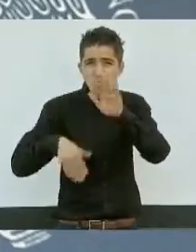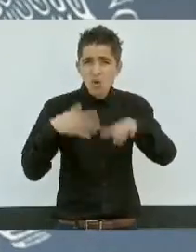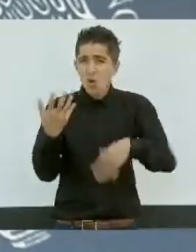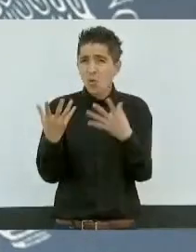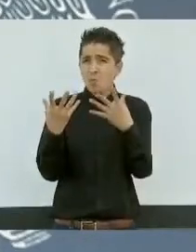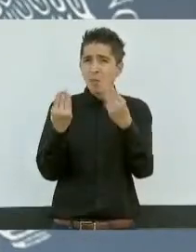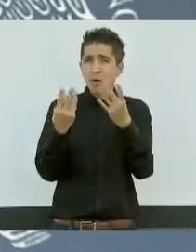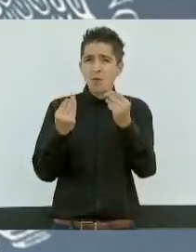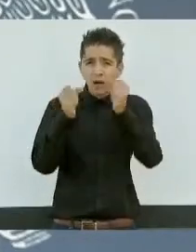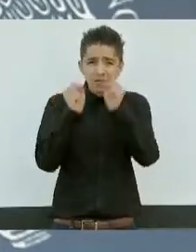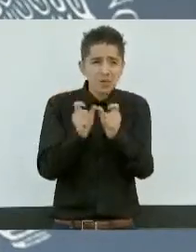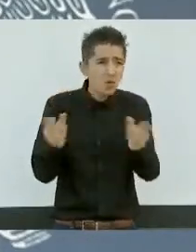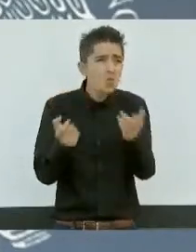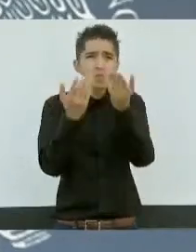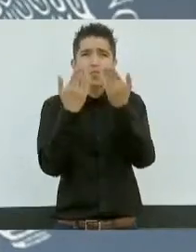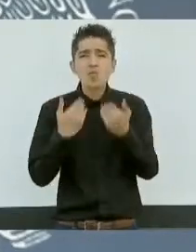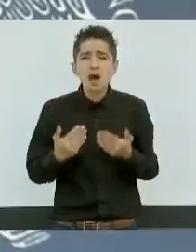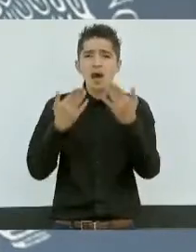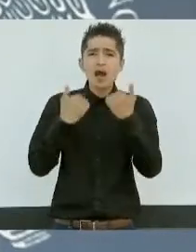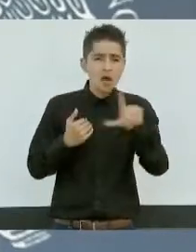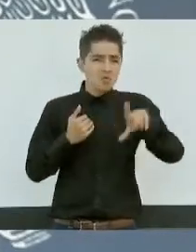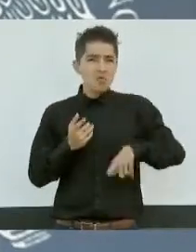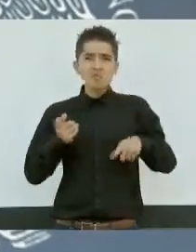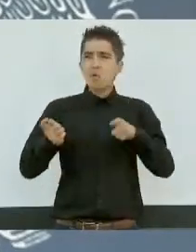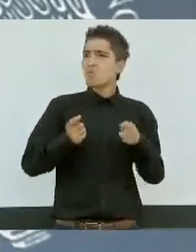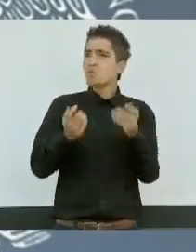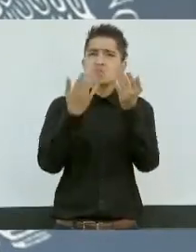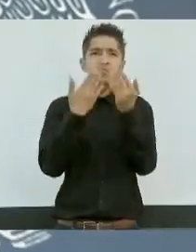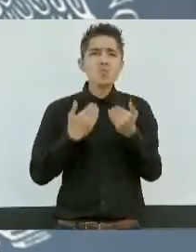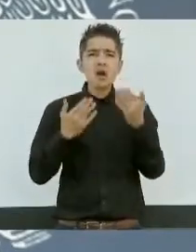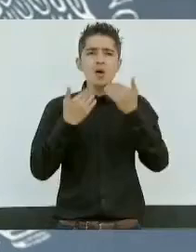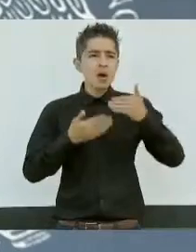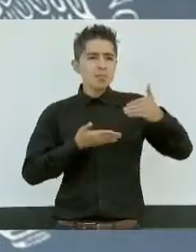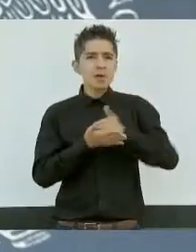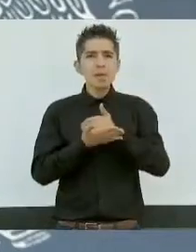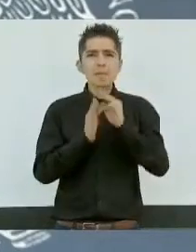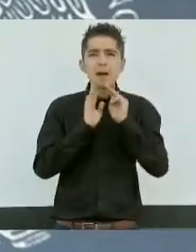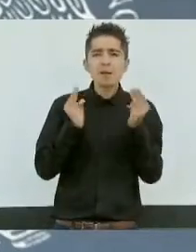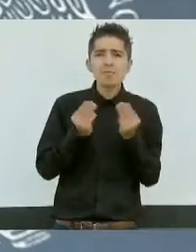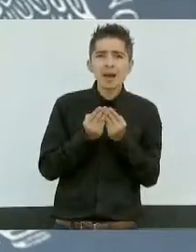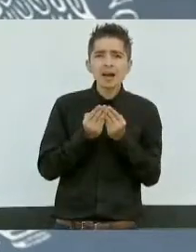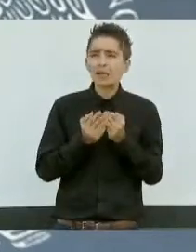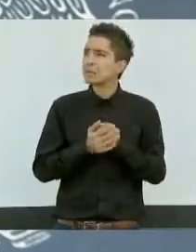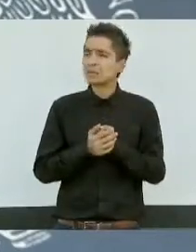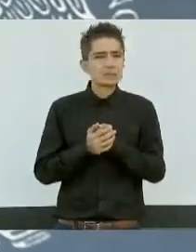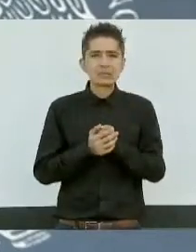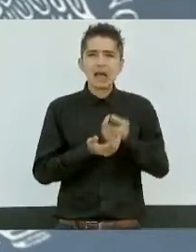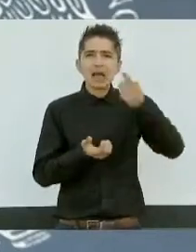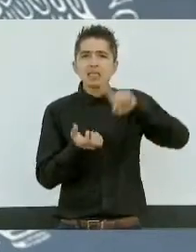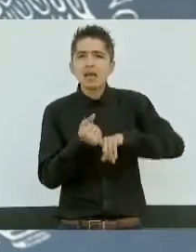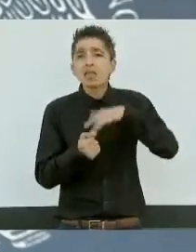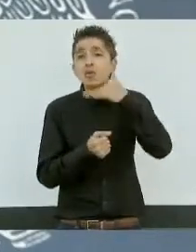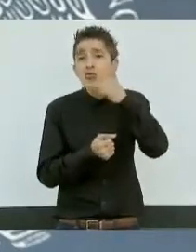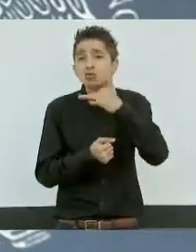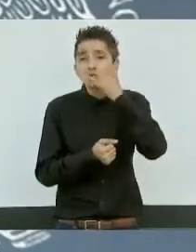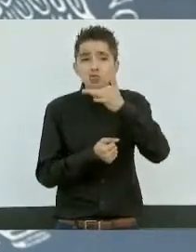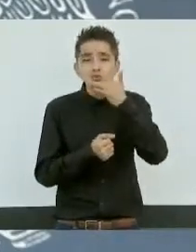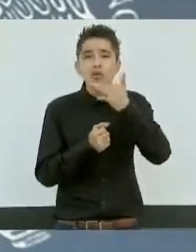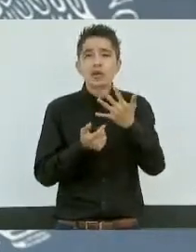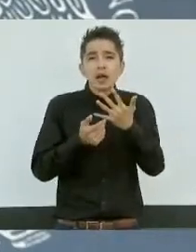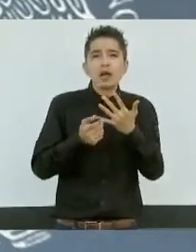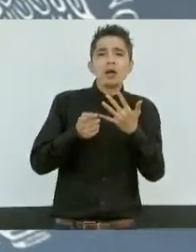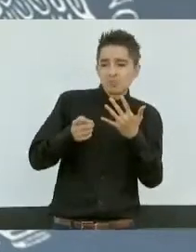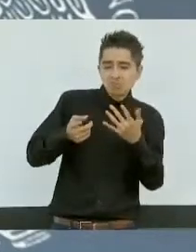inseguridad y de inseguridad si no hubiera sido por el contubernio y la corrupción de los